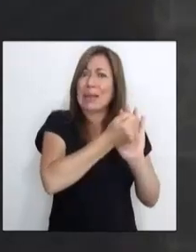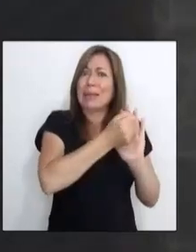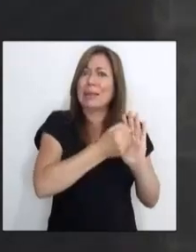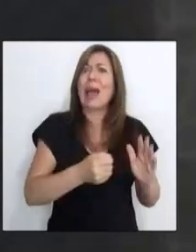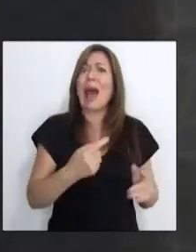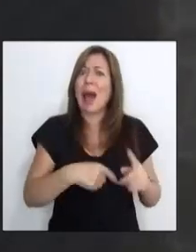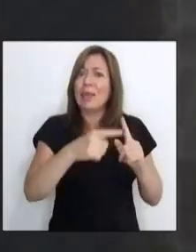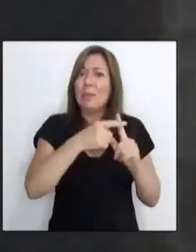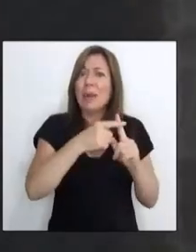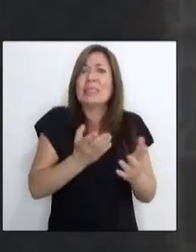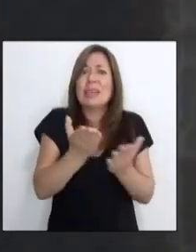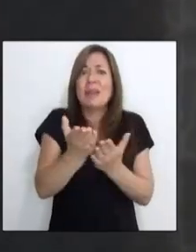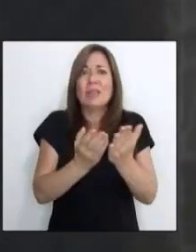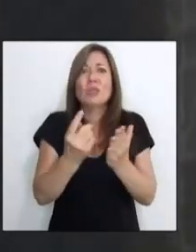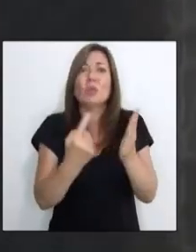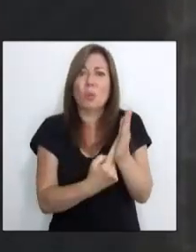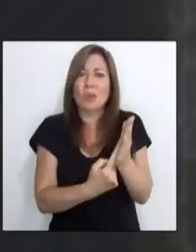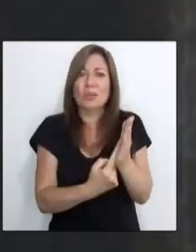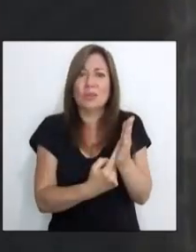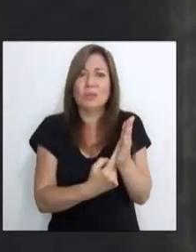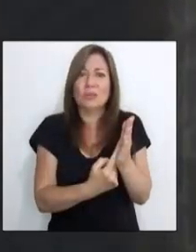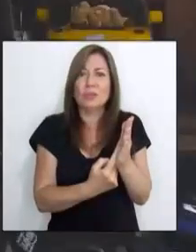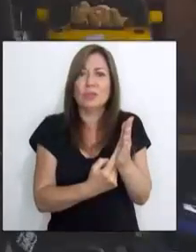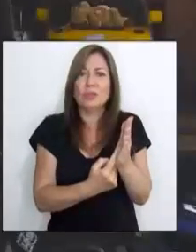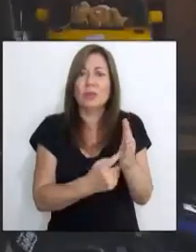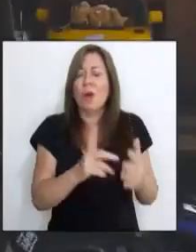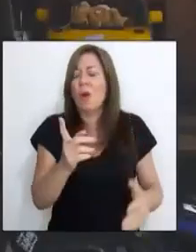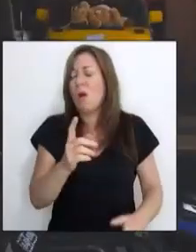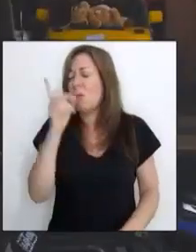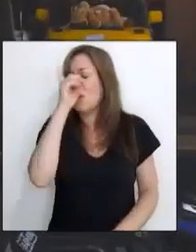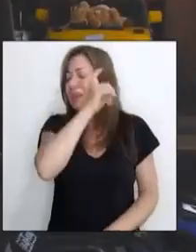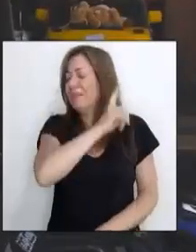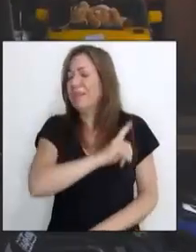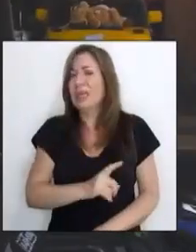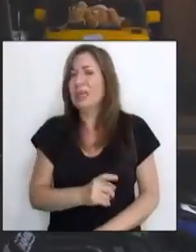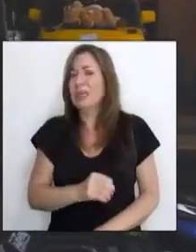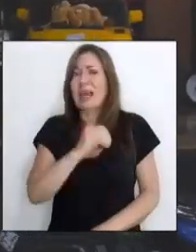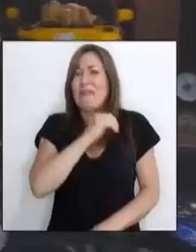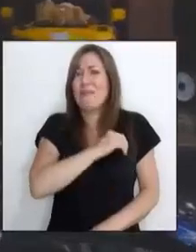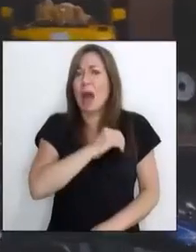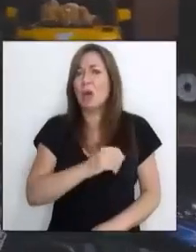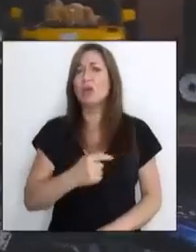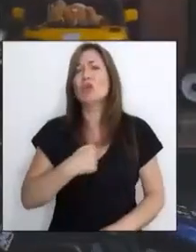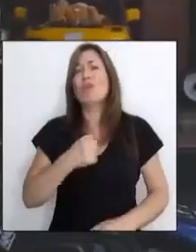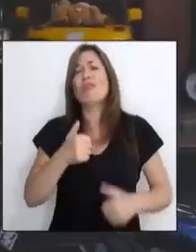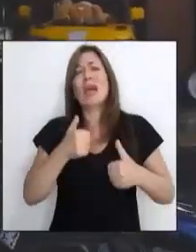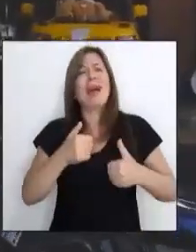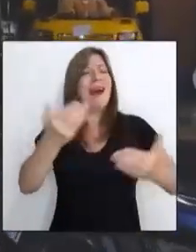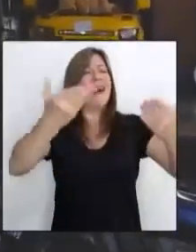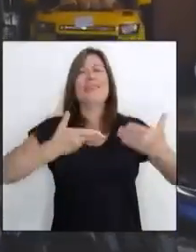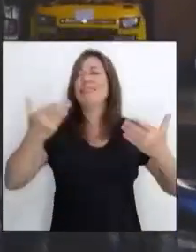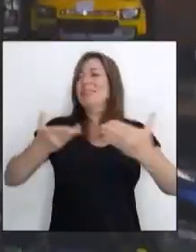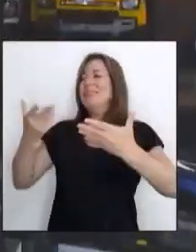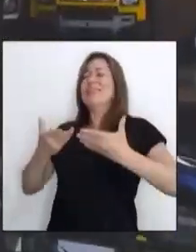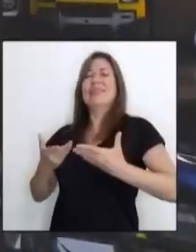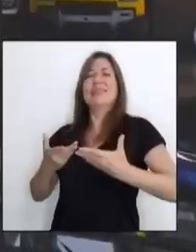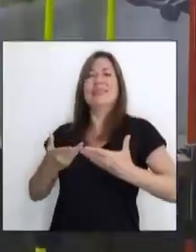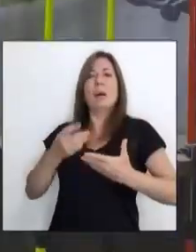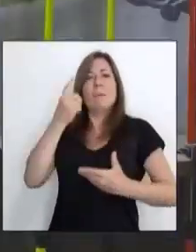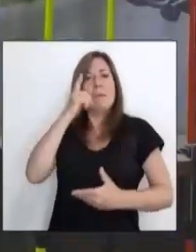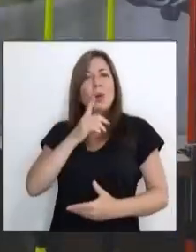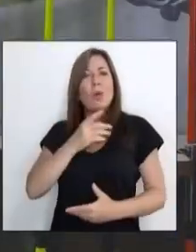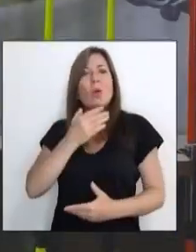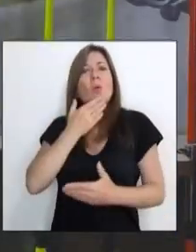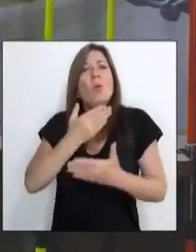las patentes y lo que es servicio de impuestos internos. Ah no, se te pone todo cuesta arriba porque los bancos cuando yo estaba bien, todos los bancos te ofrecían todo.